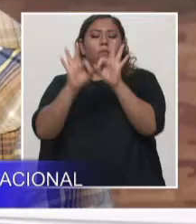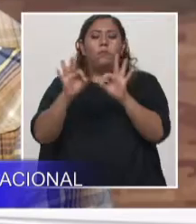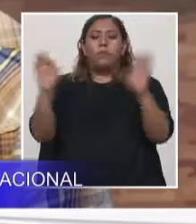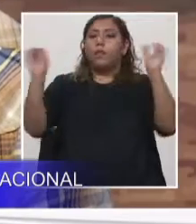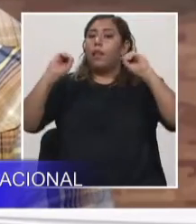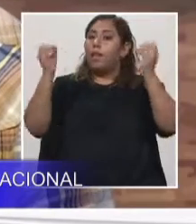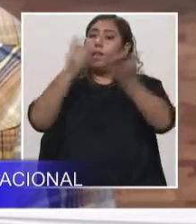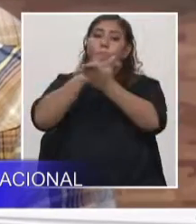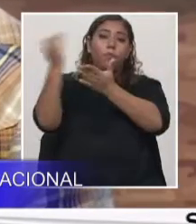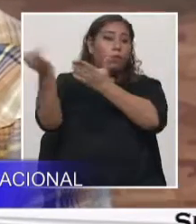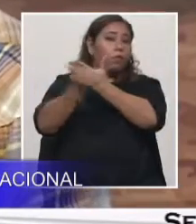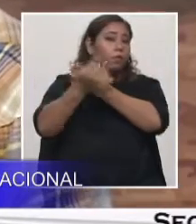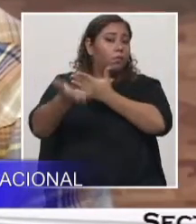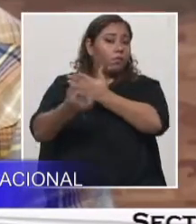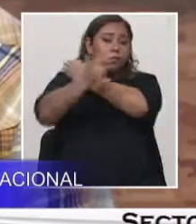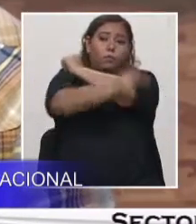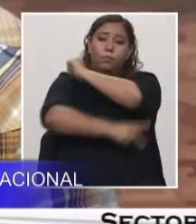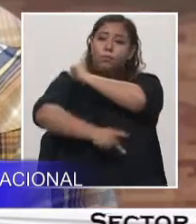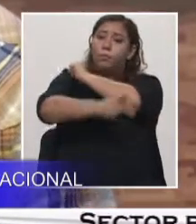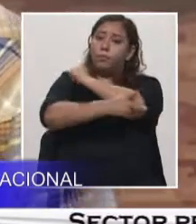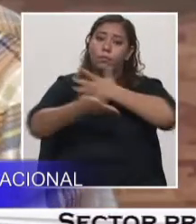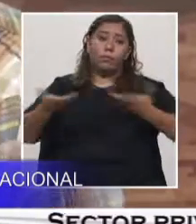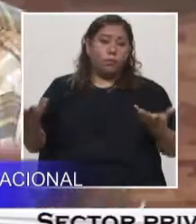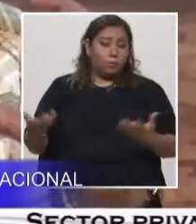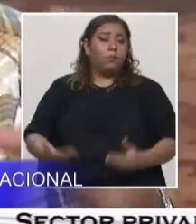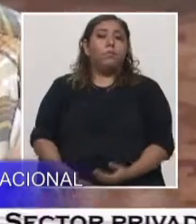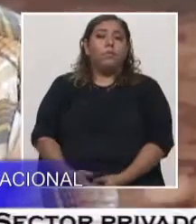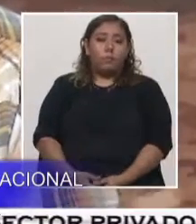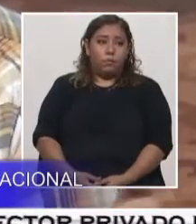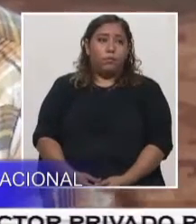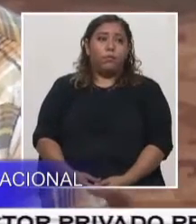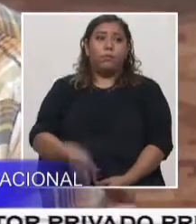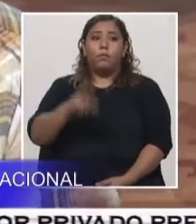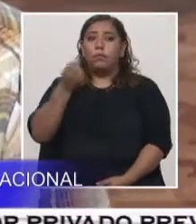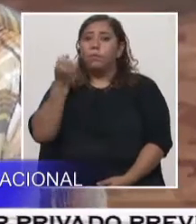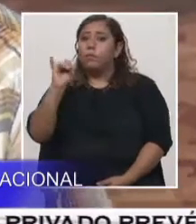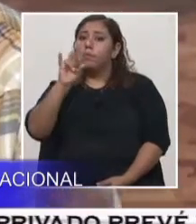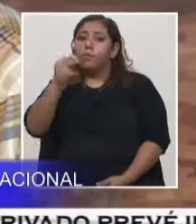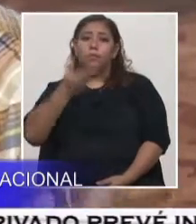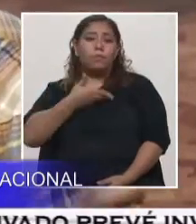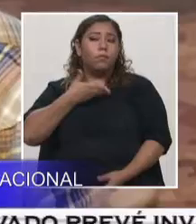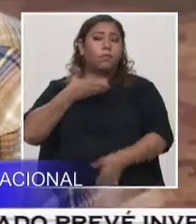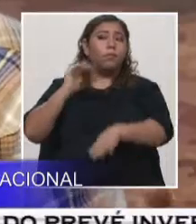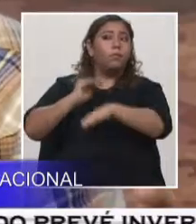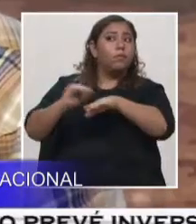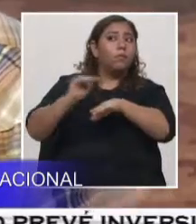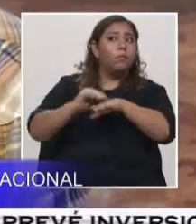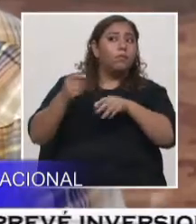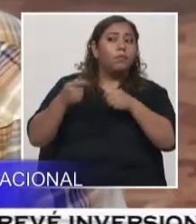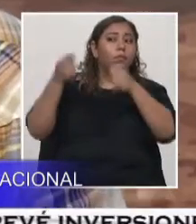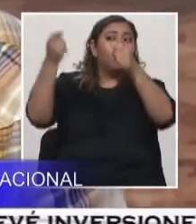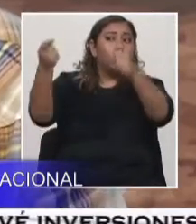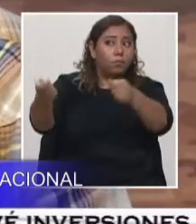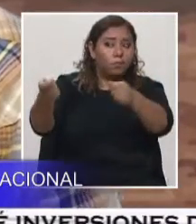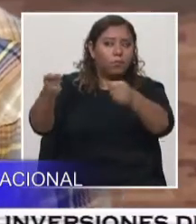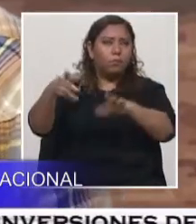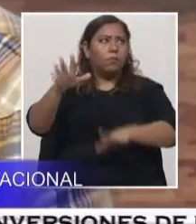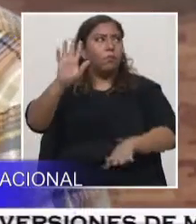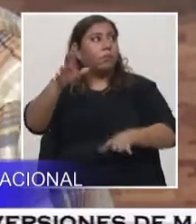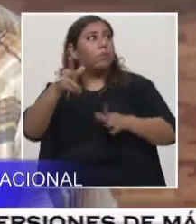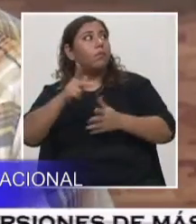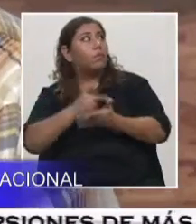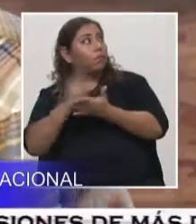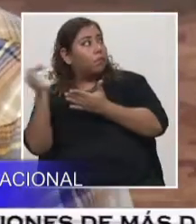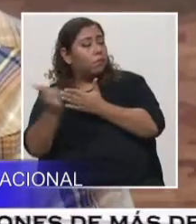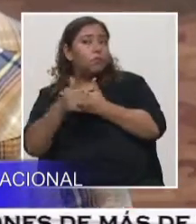desarrolle en el país puede realizarlo si no tiene una licencia ambiental que diga que es ambientalmente factible ese proyecto